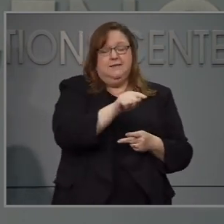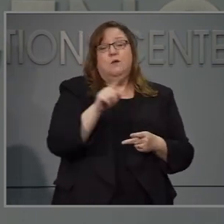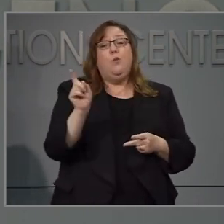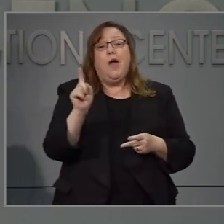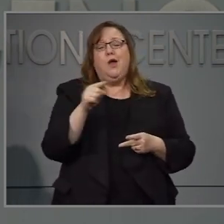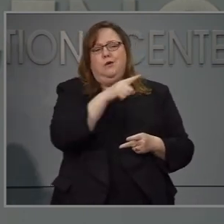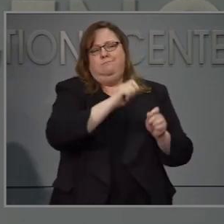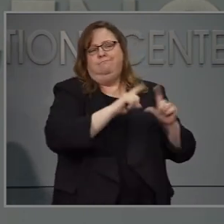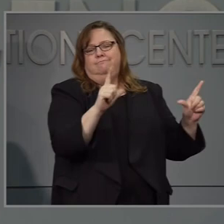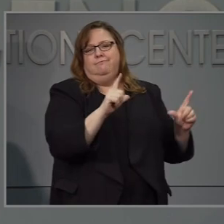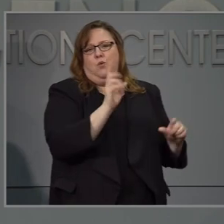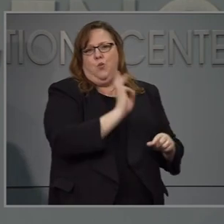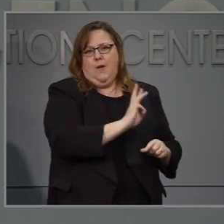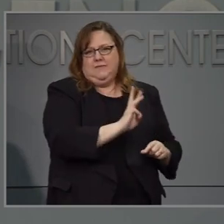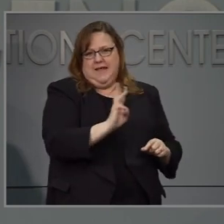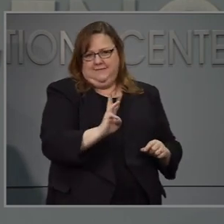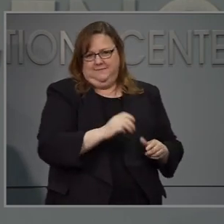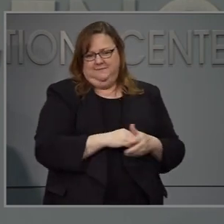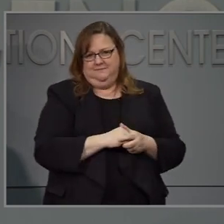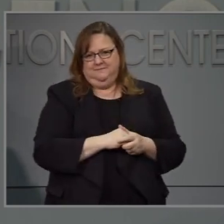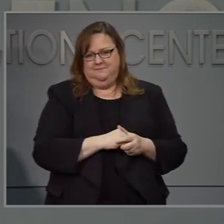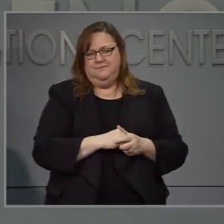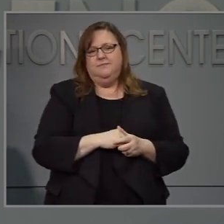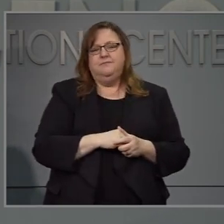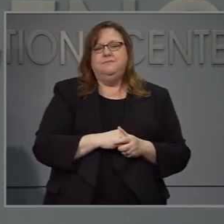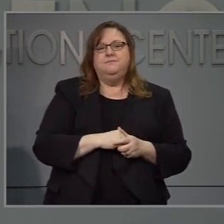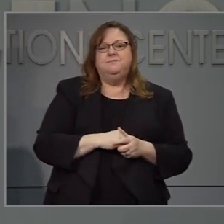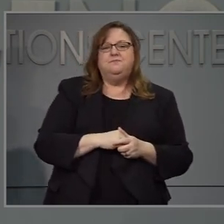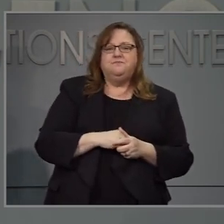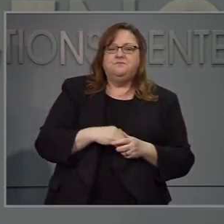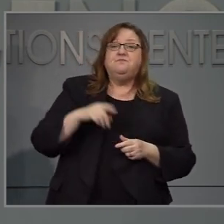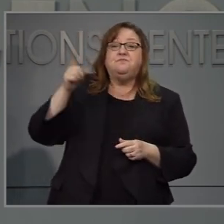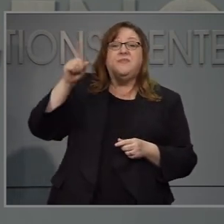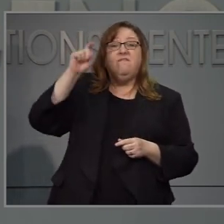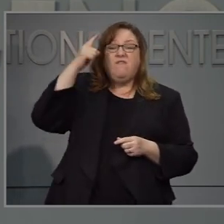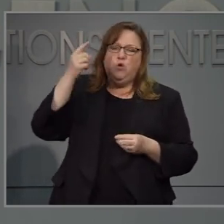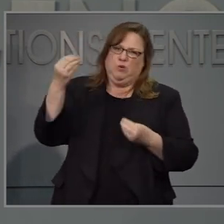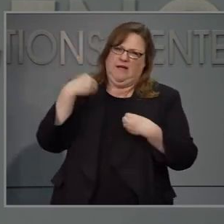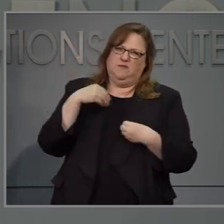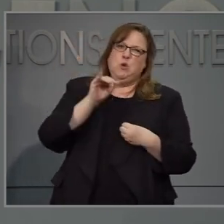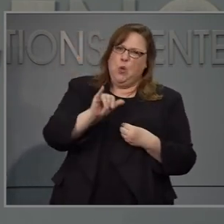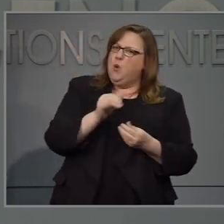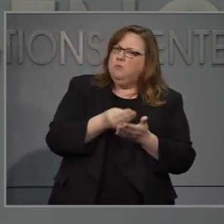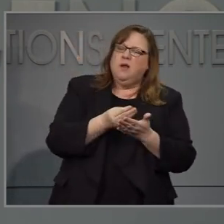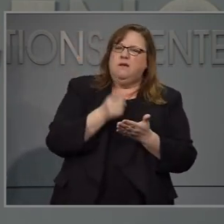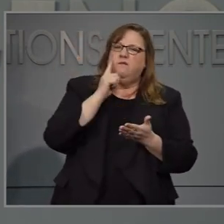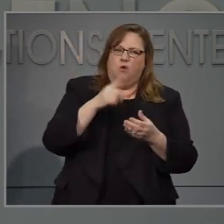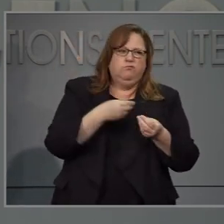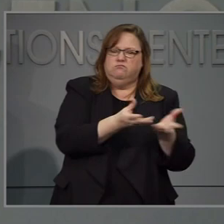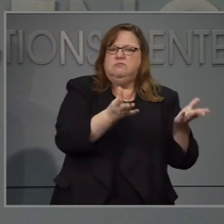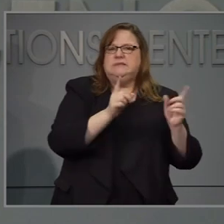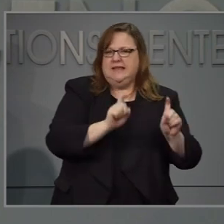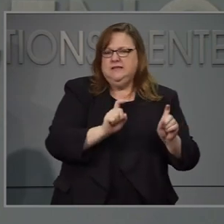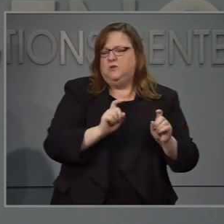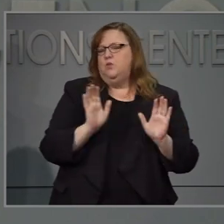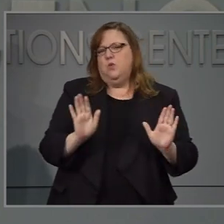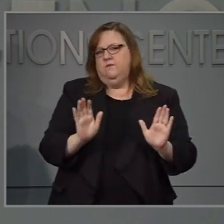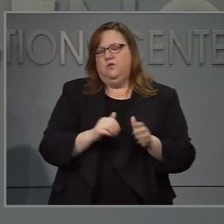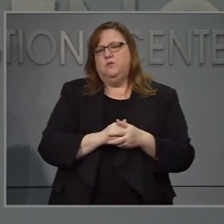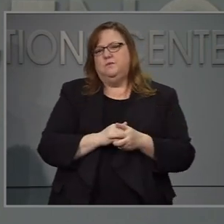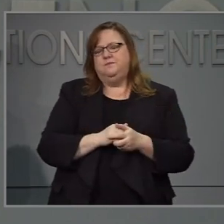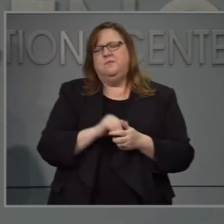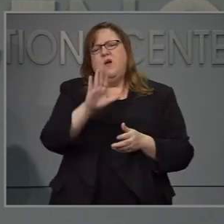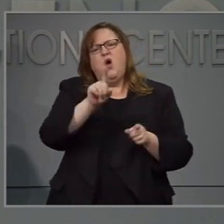prueba en el sitio web, en el portal. También quiero decirle que los laboratorios de hospitales comerciales en nuestro